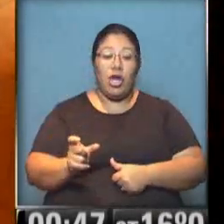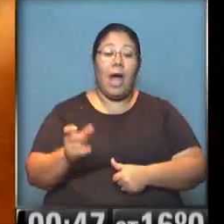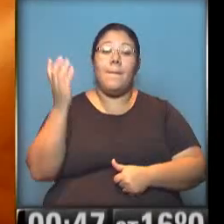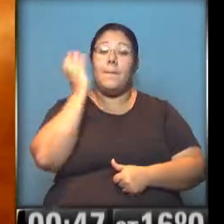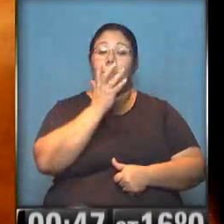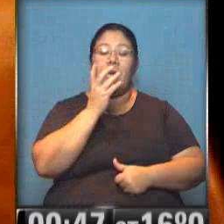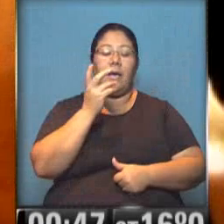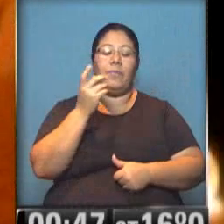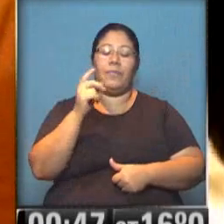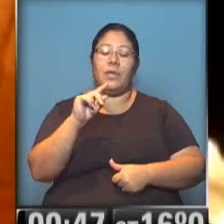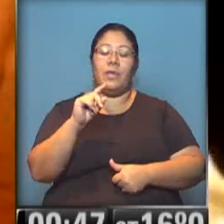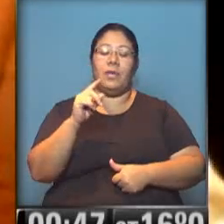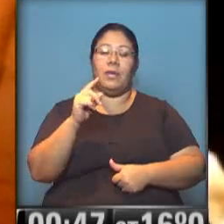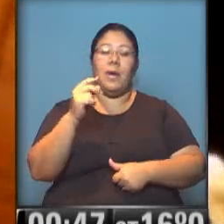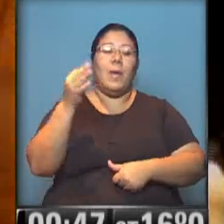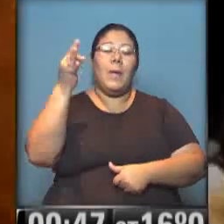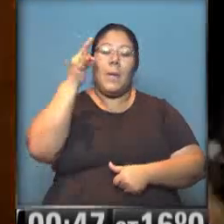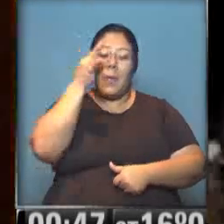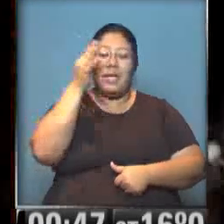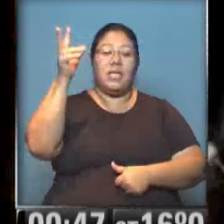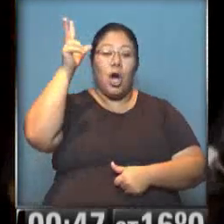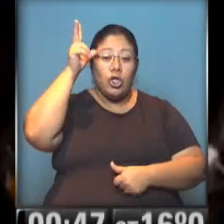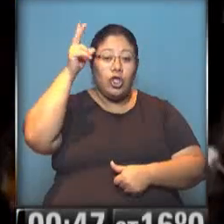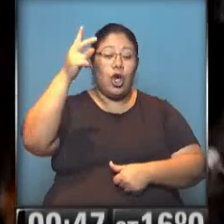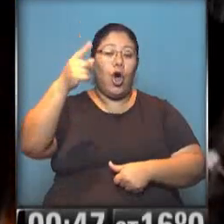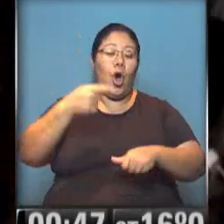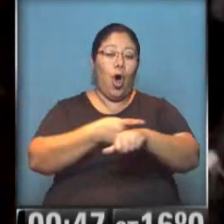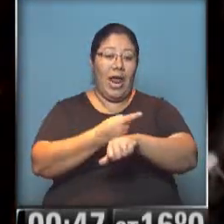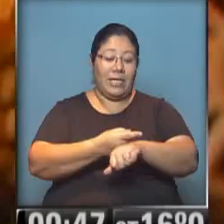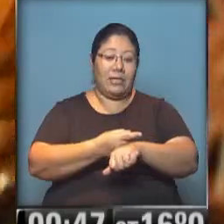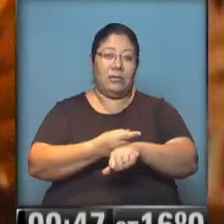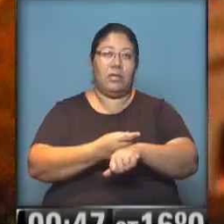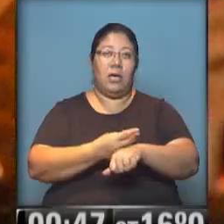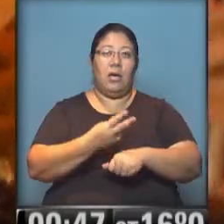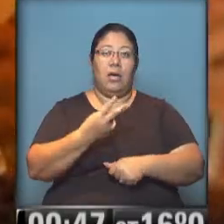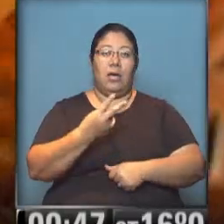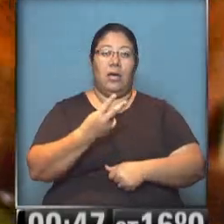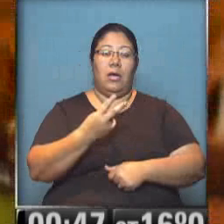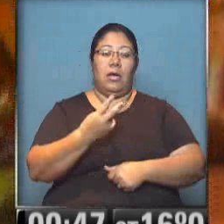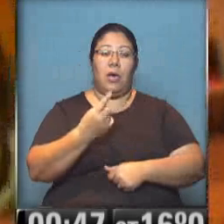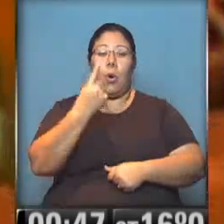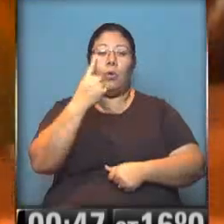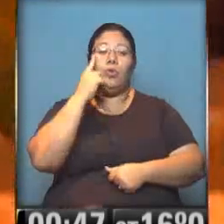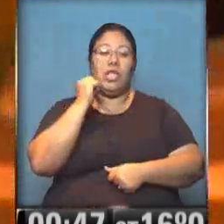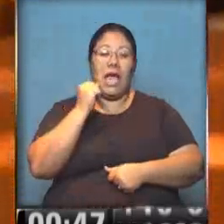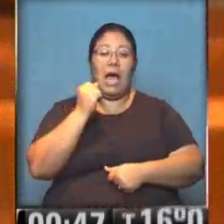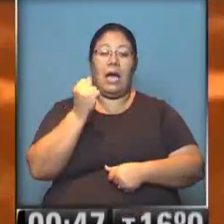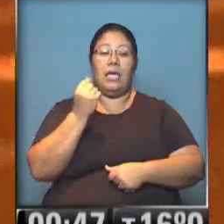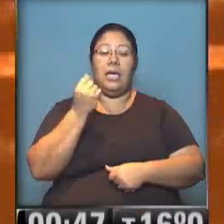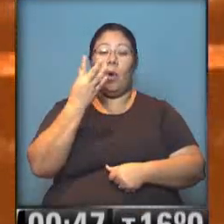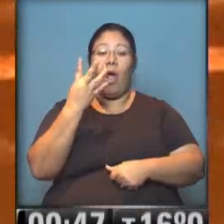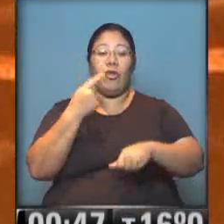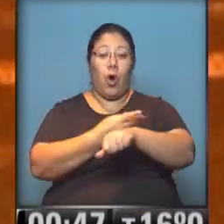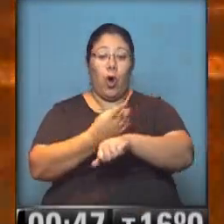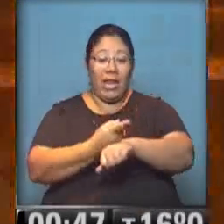28 horas. En Estados Unidos el 40% de las personas que están detenidas en una cárcel son negros,